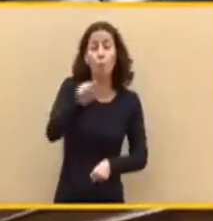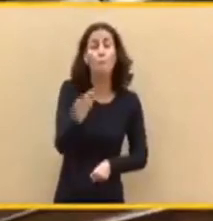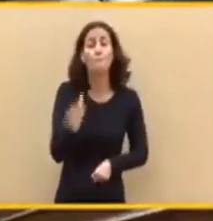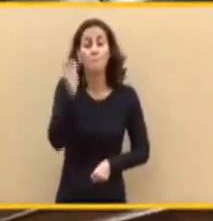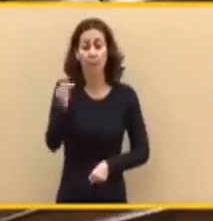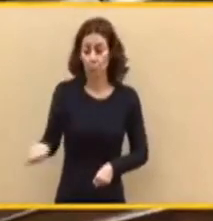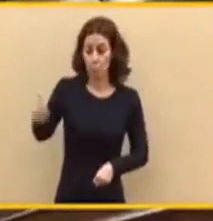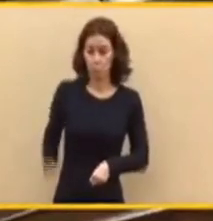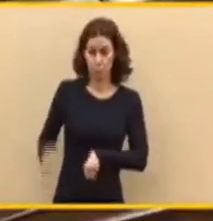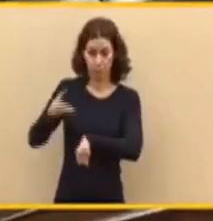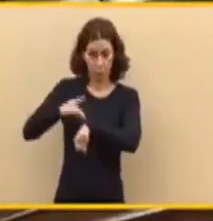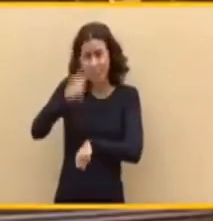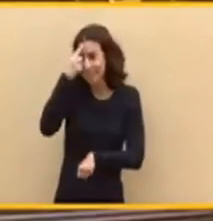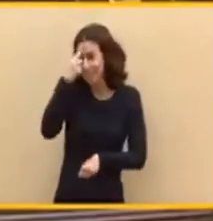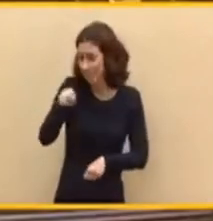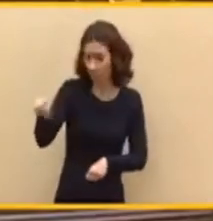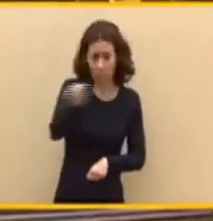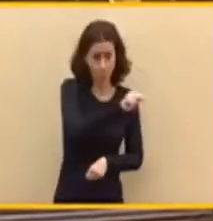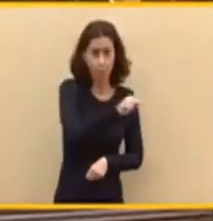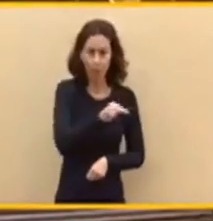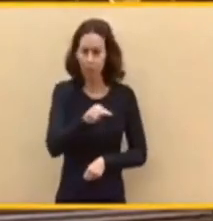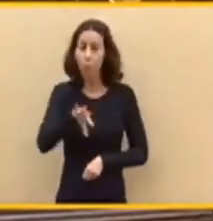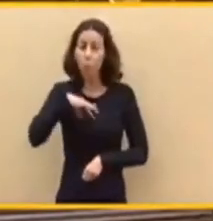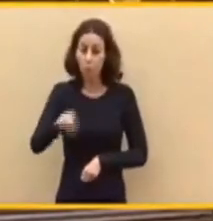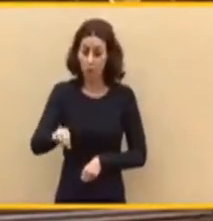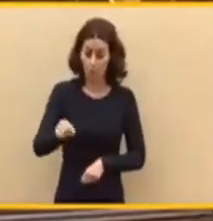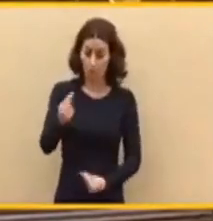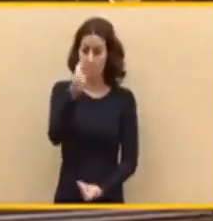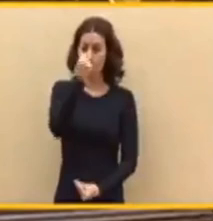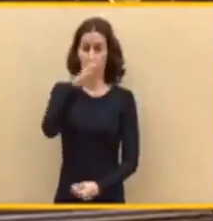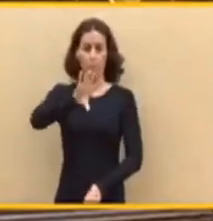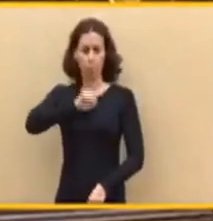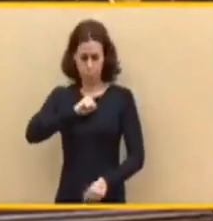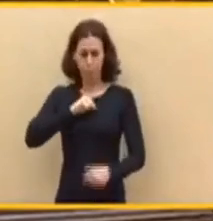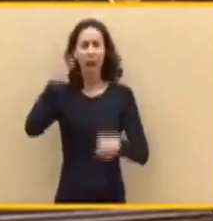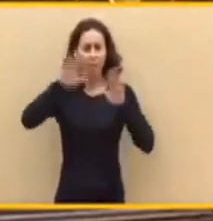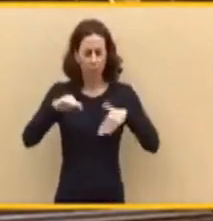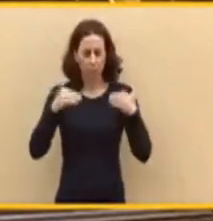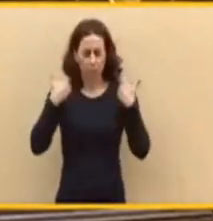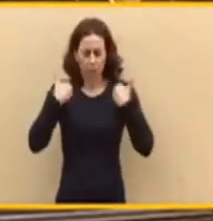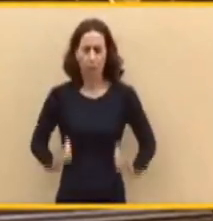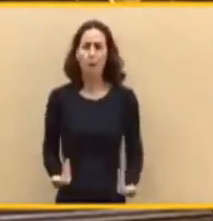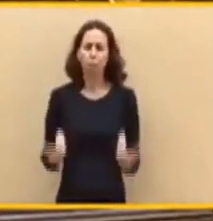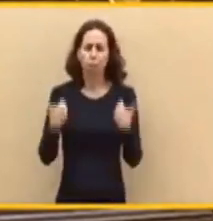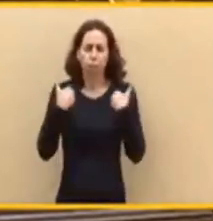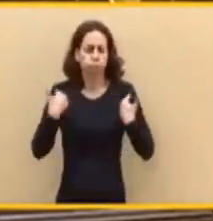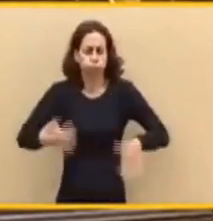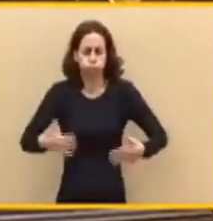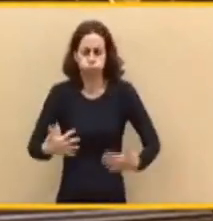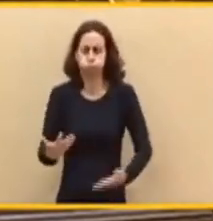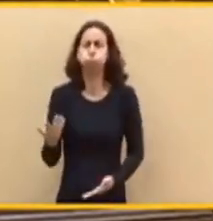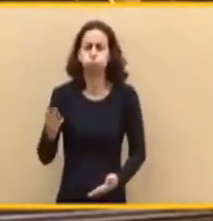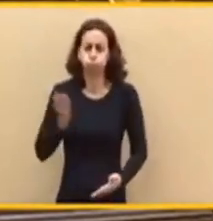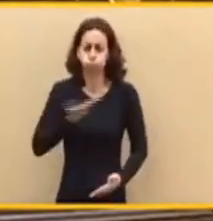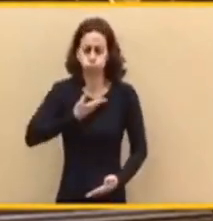nadie el daño que es capaz de producir en el organismo esta infección y esto es lo que debemos tener todos muy presente. En definitiva, de lo que se